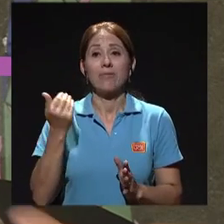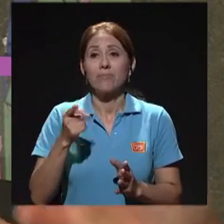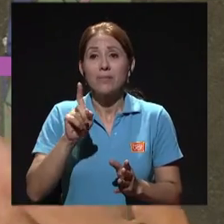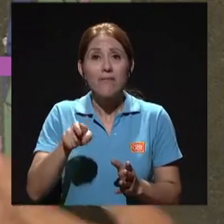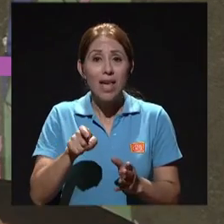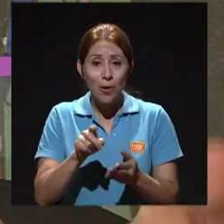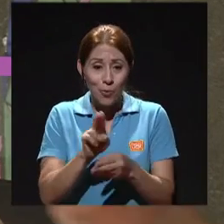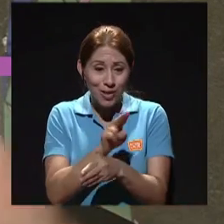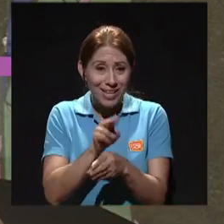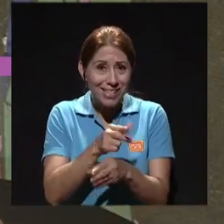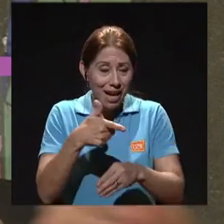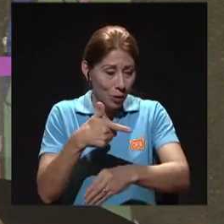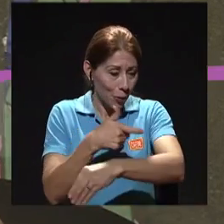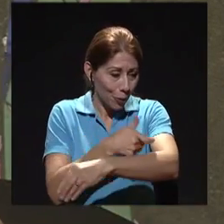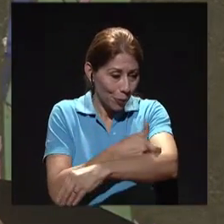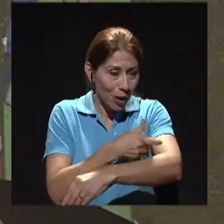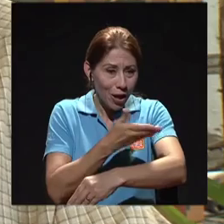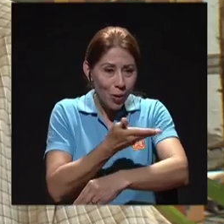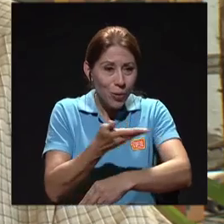el material había que esterilizarlo.